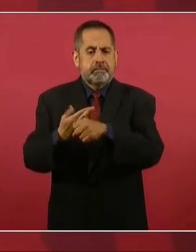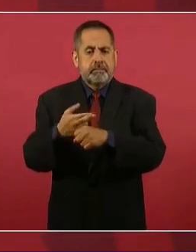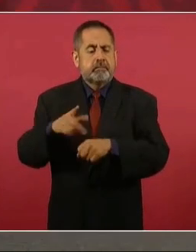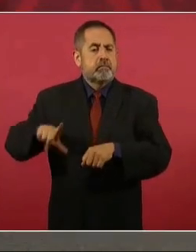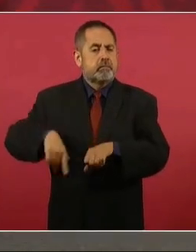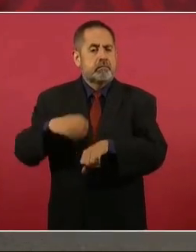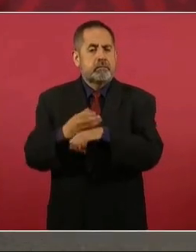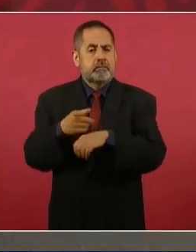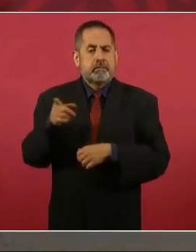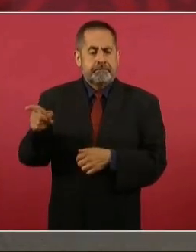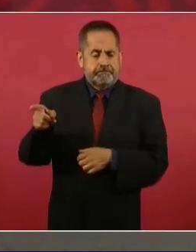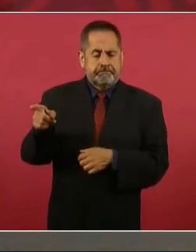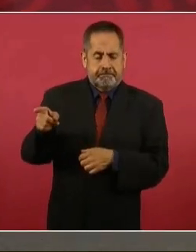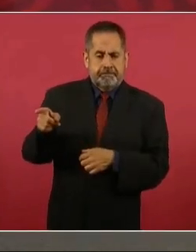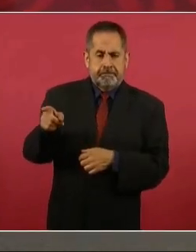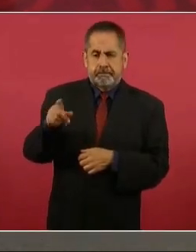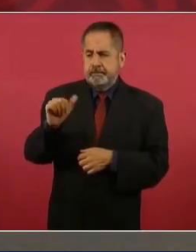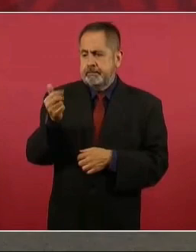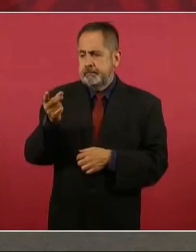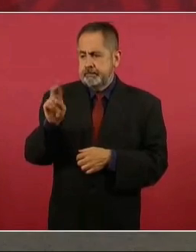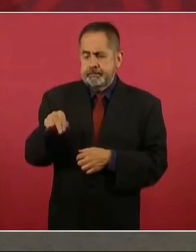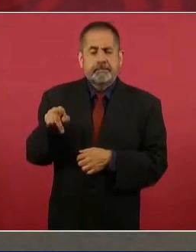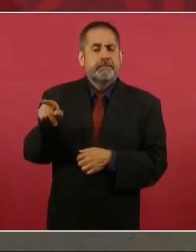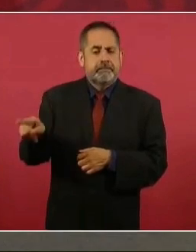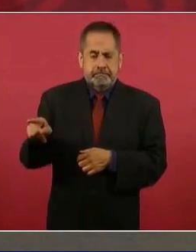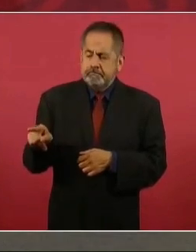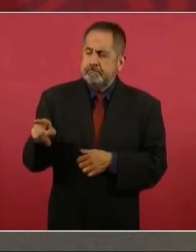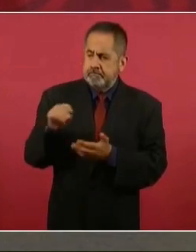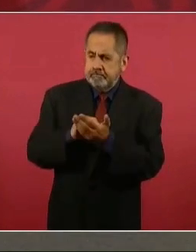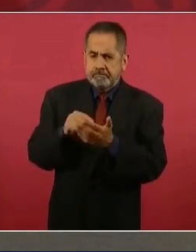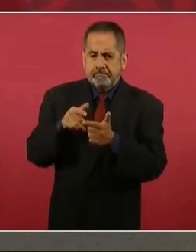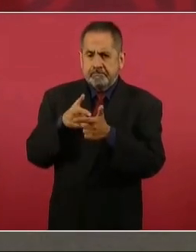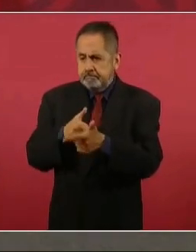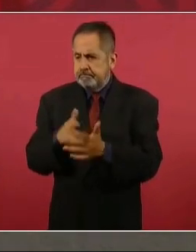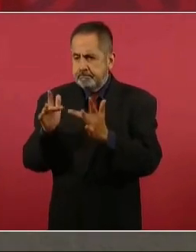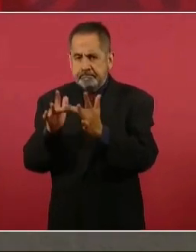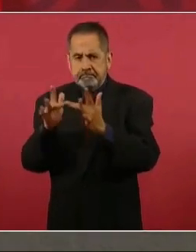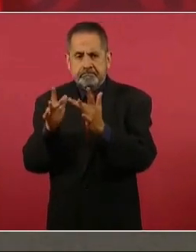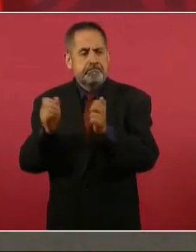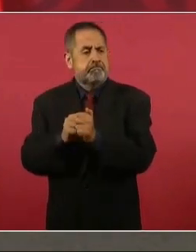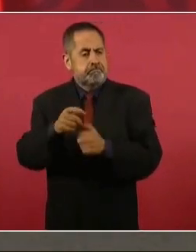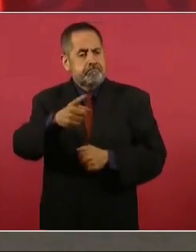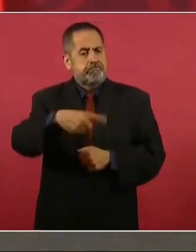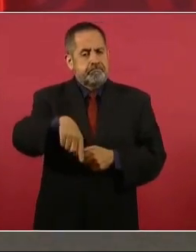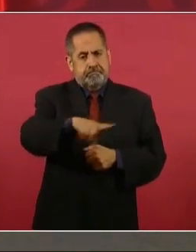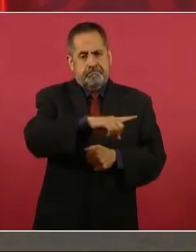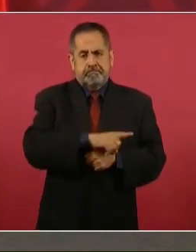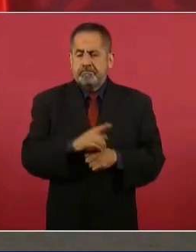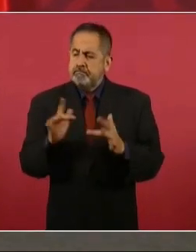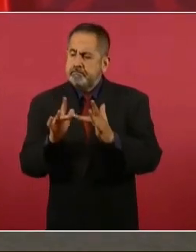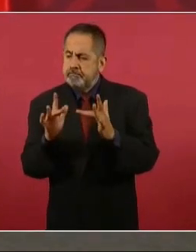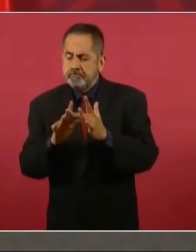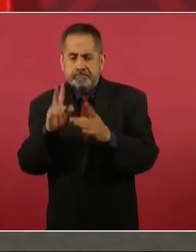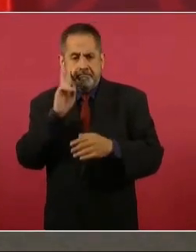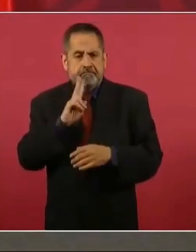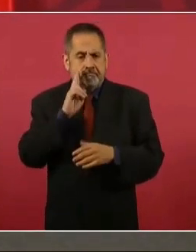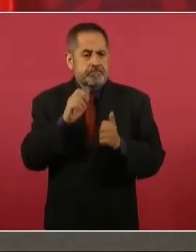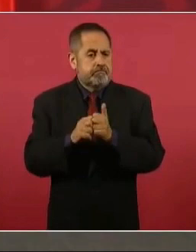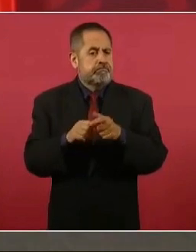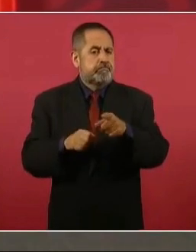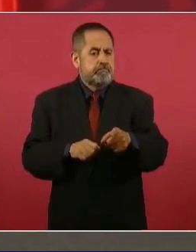Gobernación que continúe en comunicación con